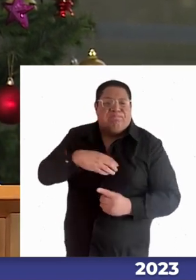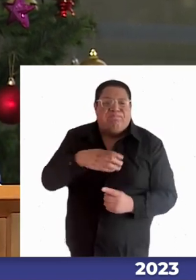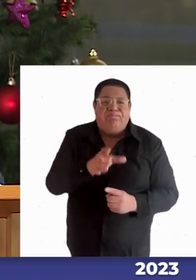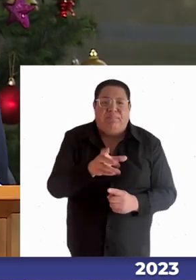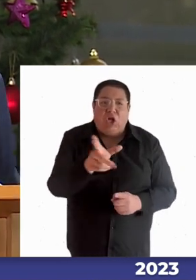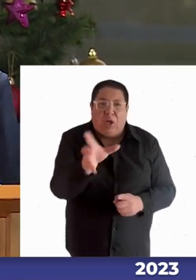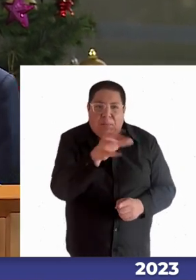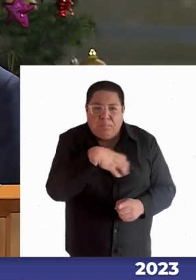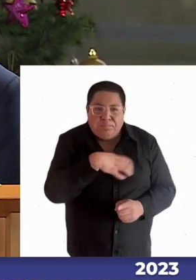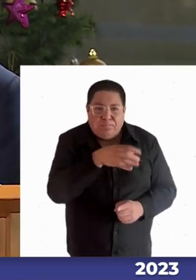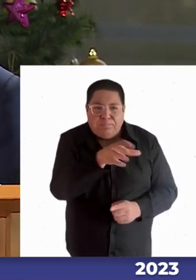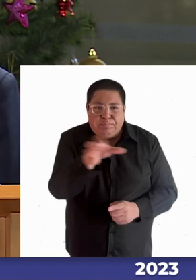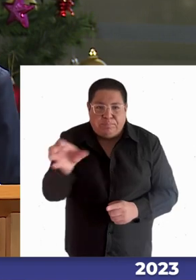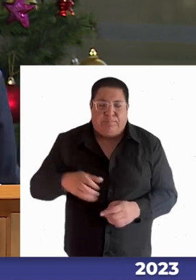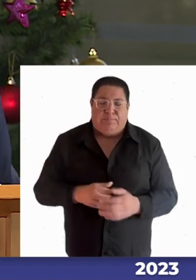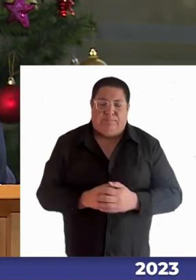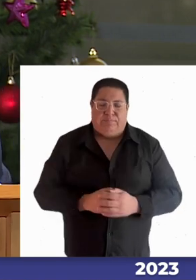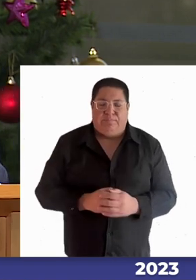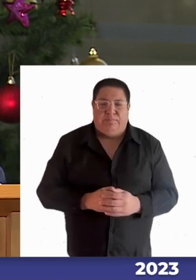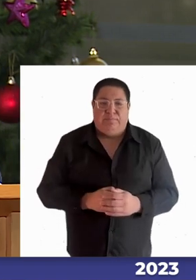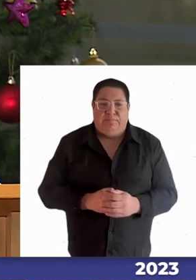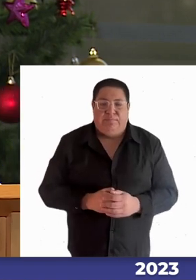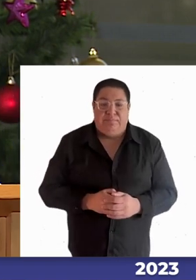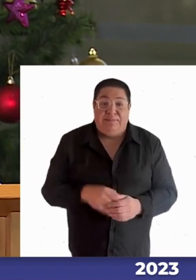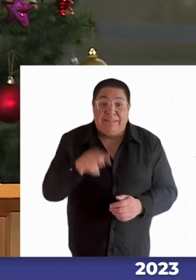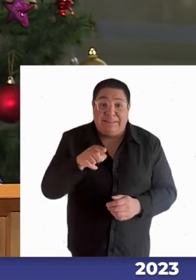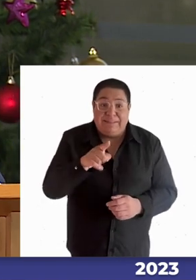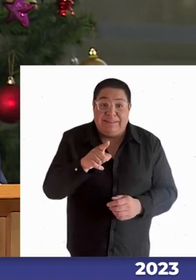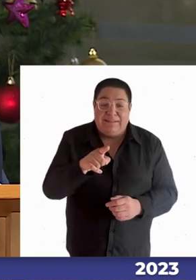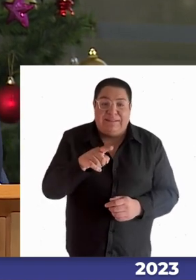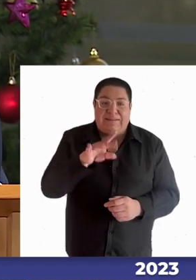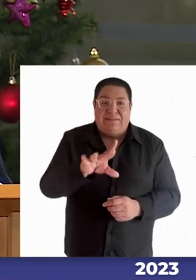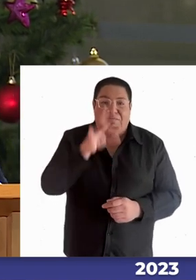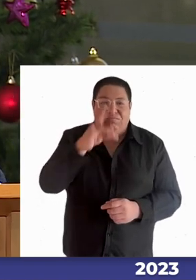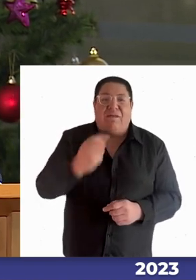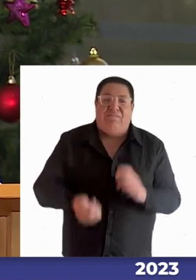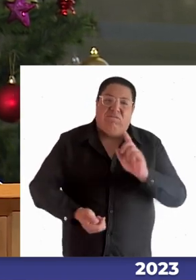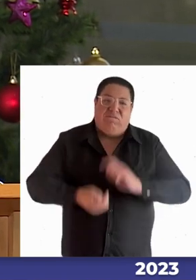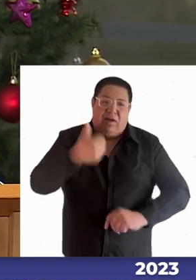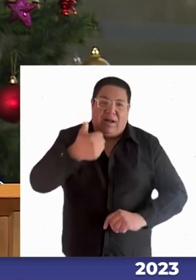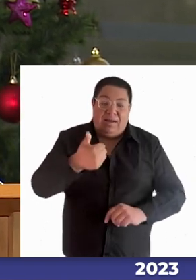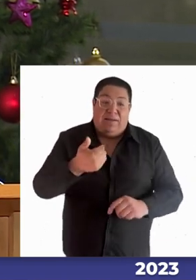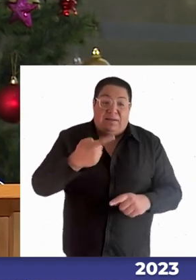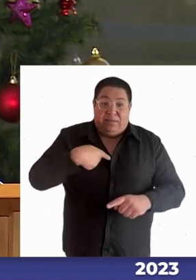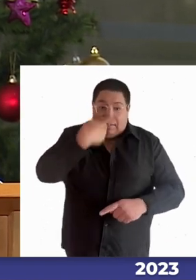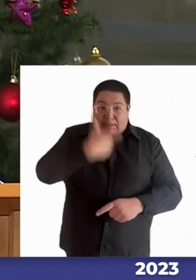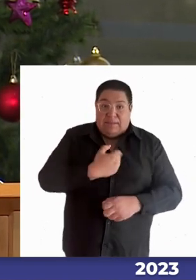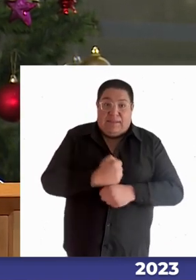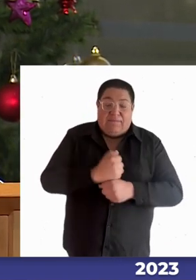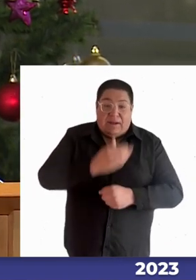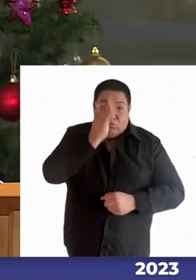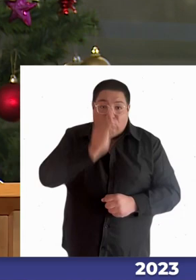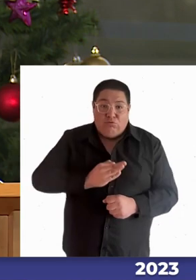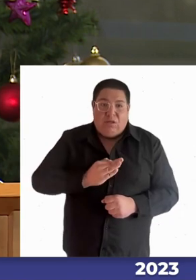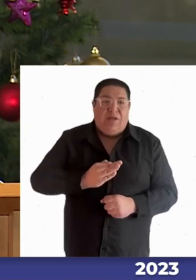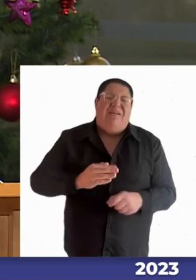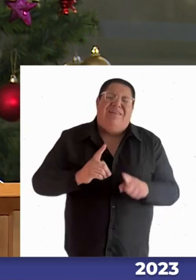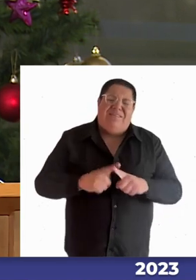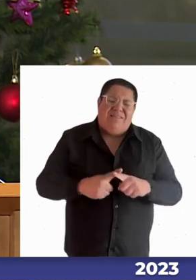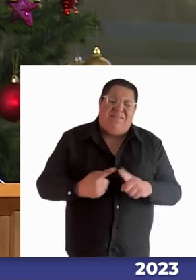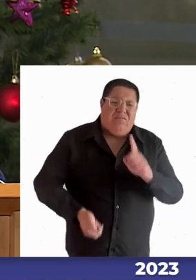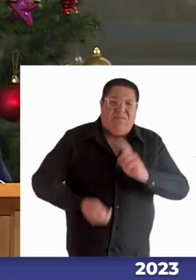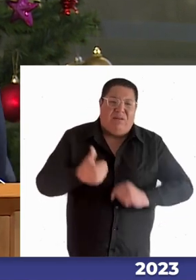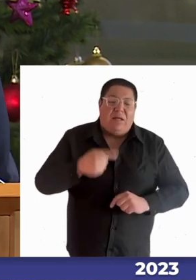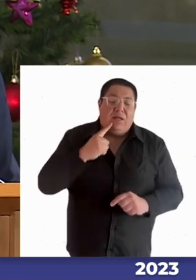y eso y eso en mi juicio es lo que vale la pena del servicio público hay otras cosas que esto le hace sentido